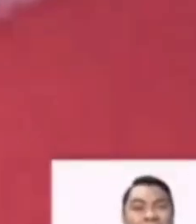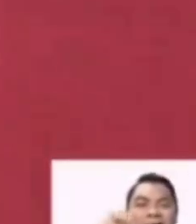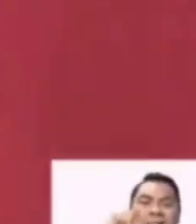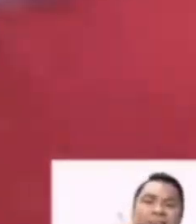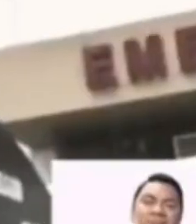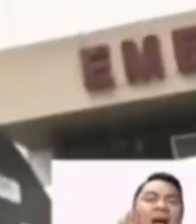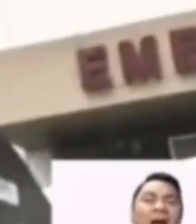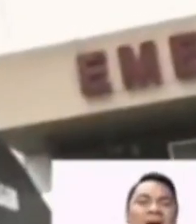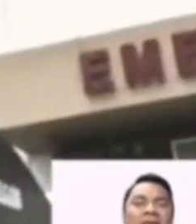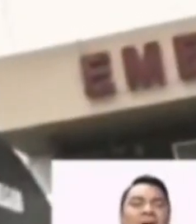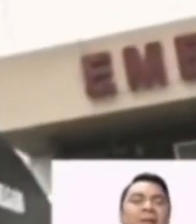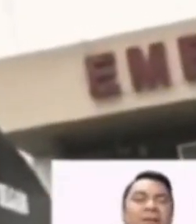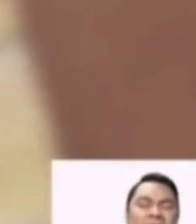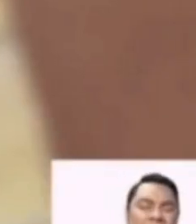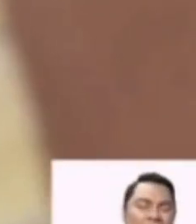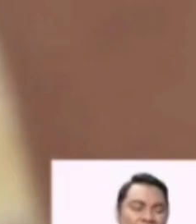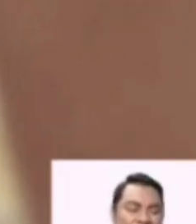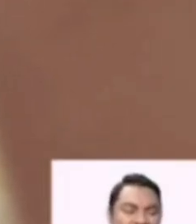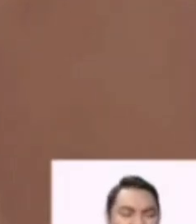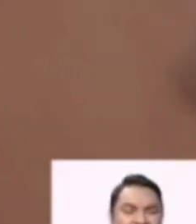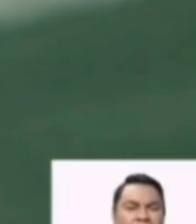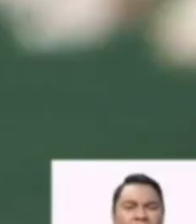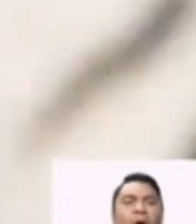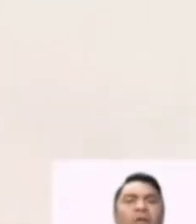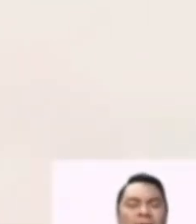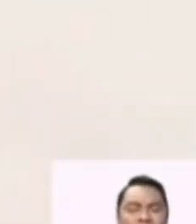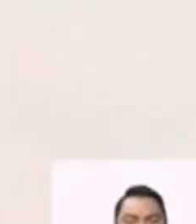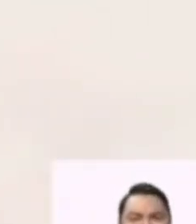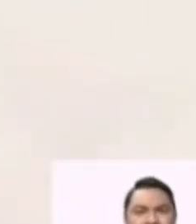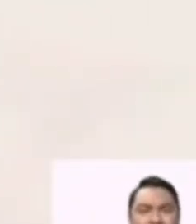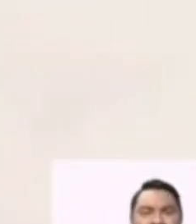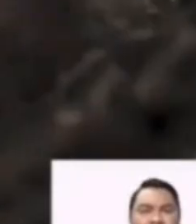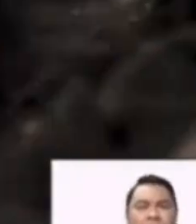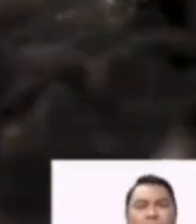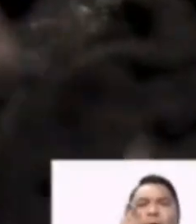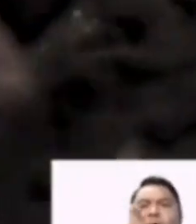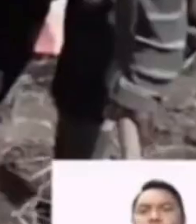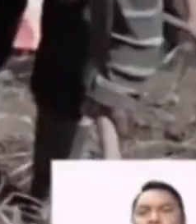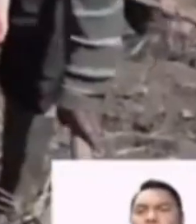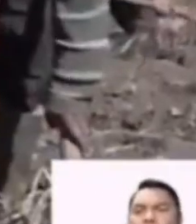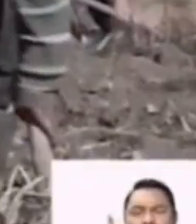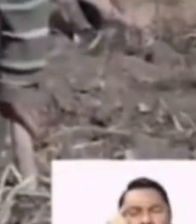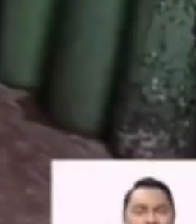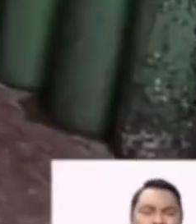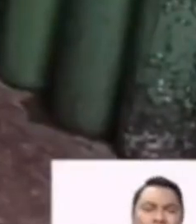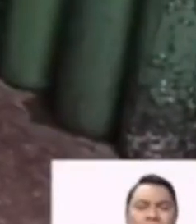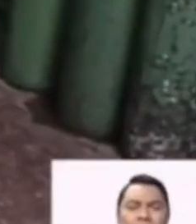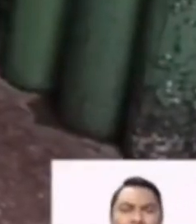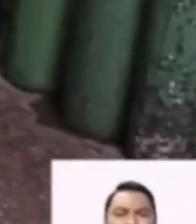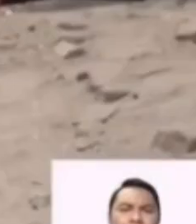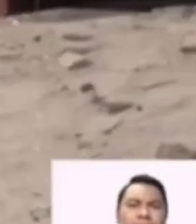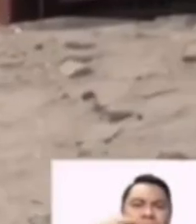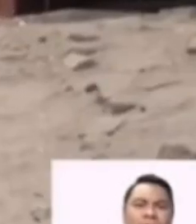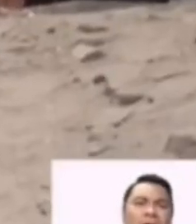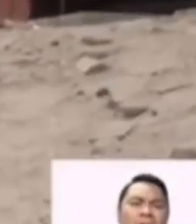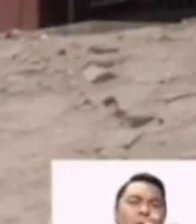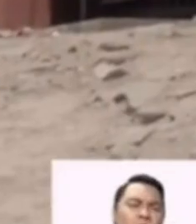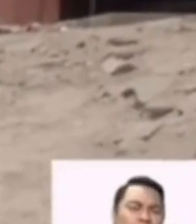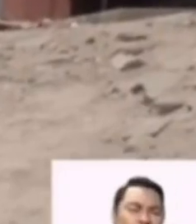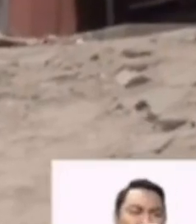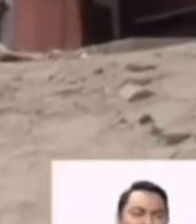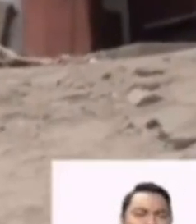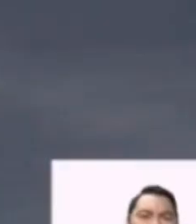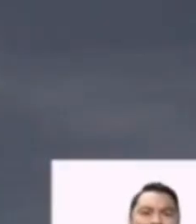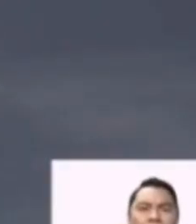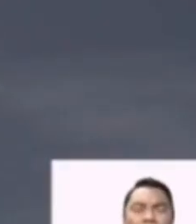gana, es el que cae, el que sufre, pero se vuelve a levantar. Es el humilde, que se vuelve grande. Es el pequeño que